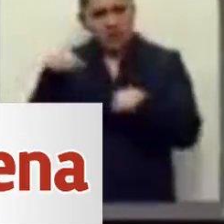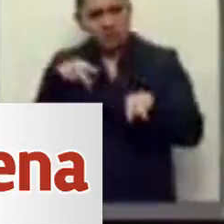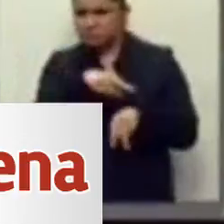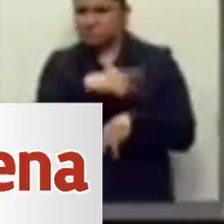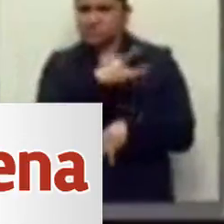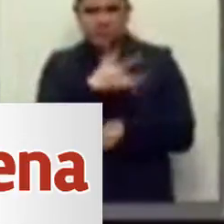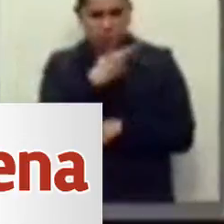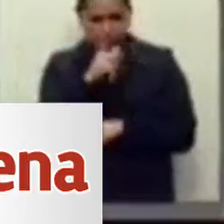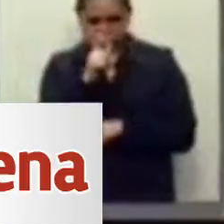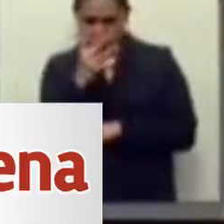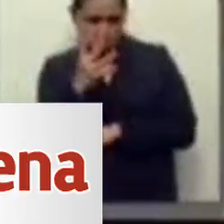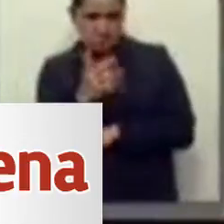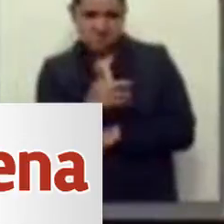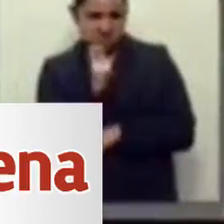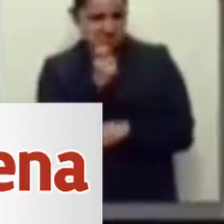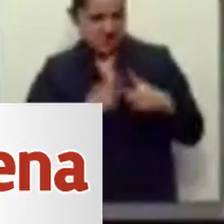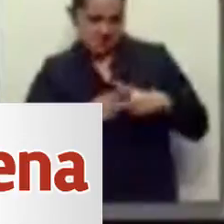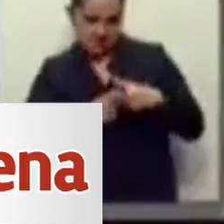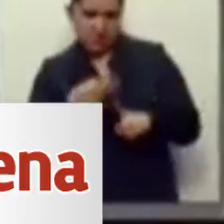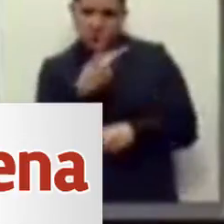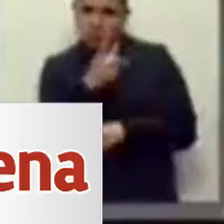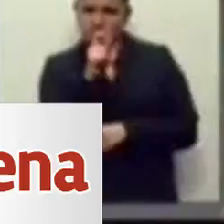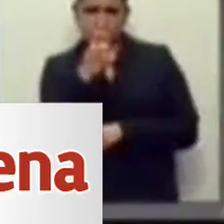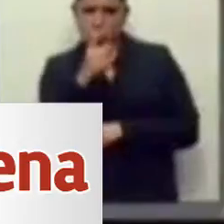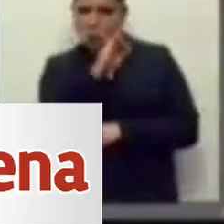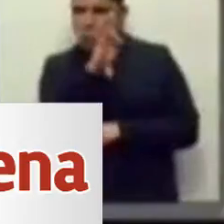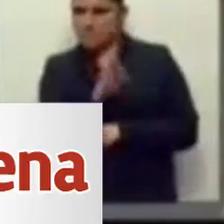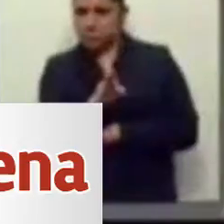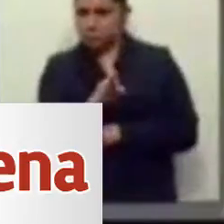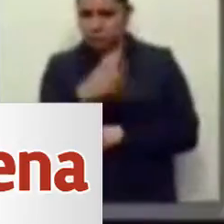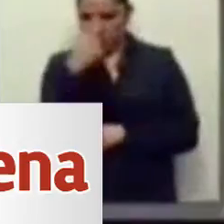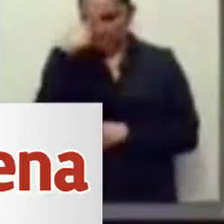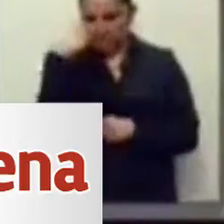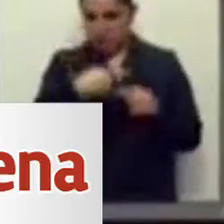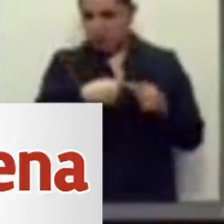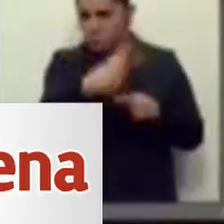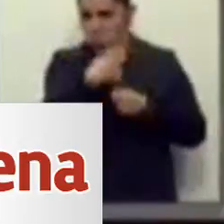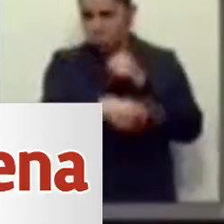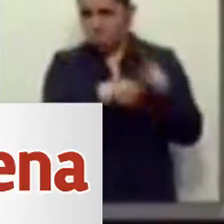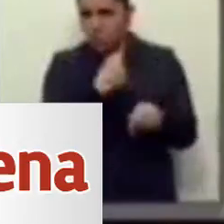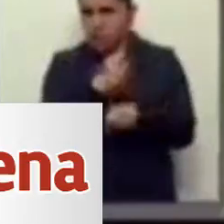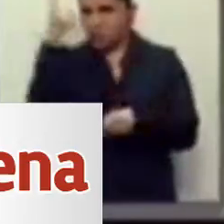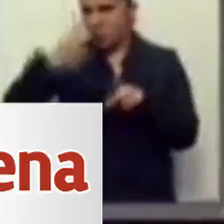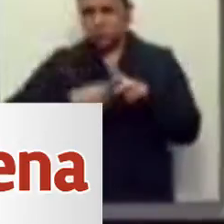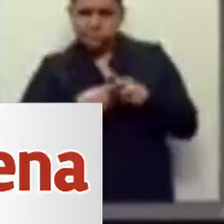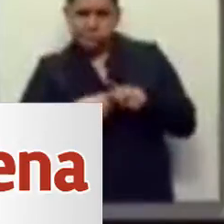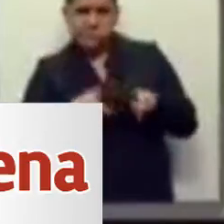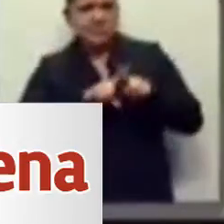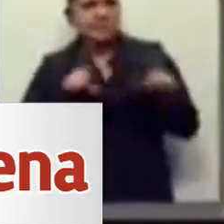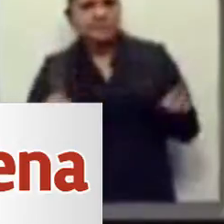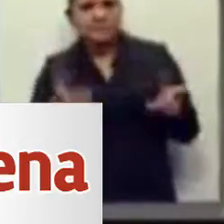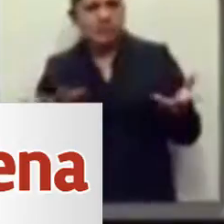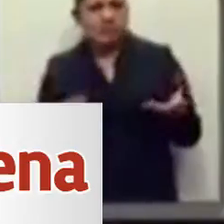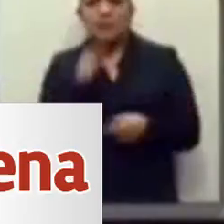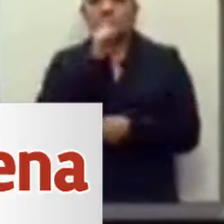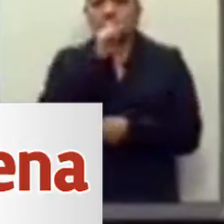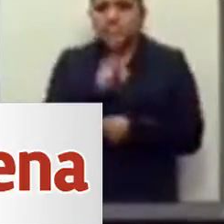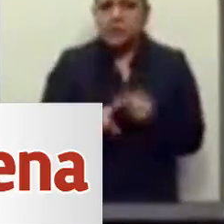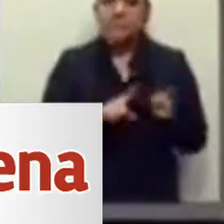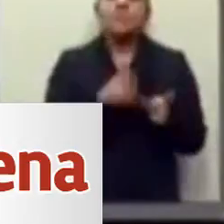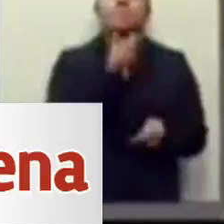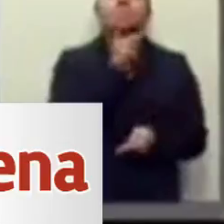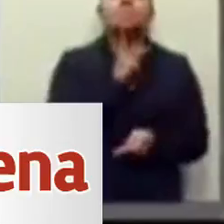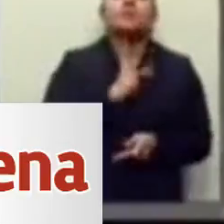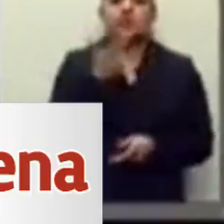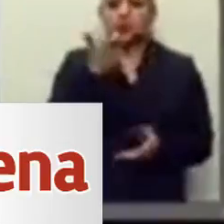2.1% como perspectiva de crecimiento para el año que entra. Lo mismo sucede con otras variables como el precio del petróleo,